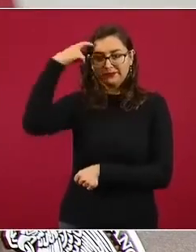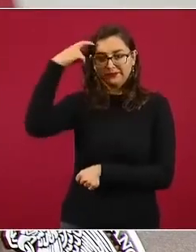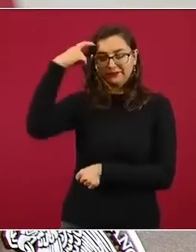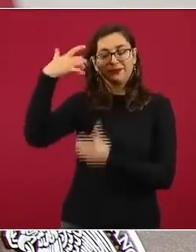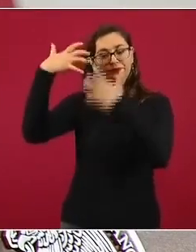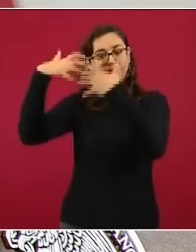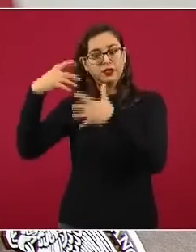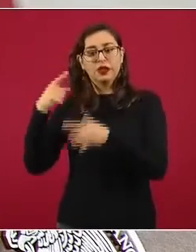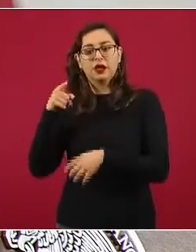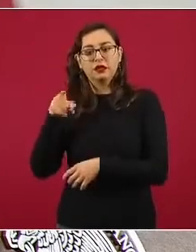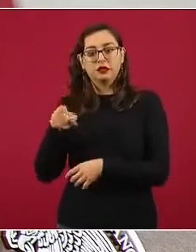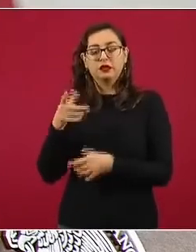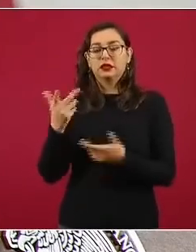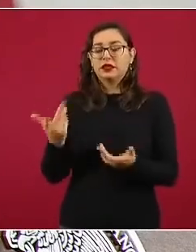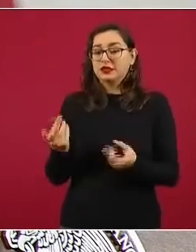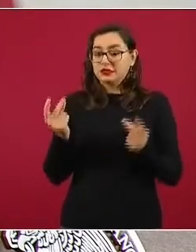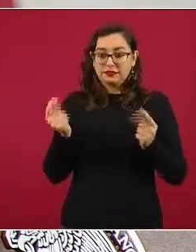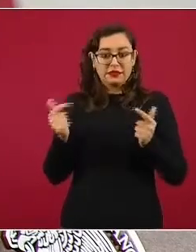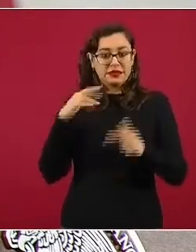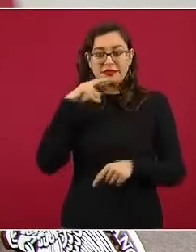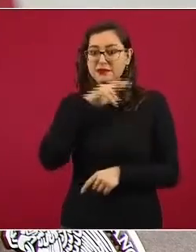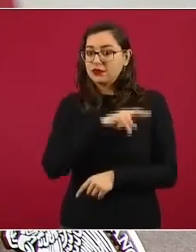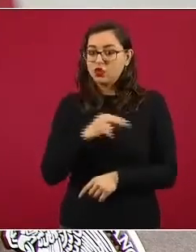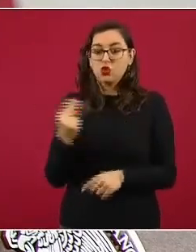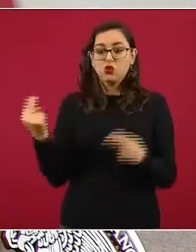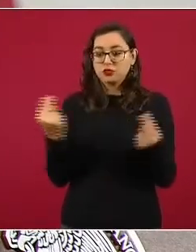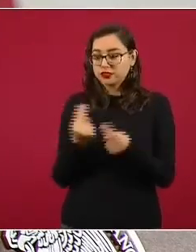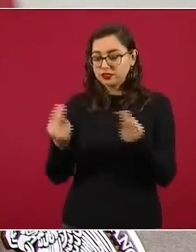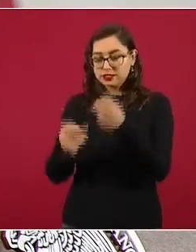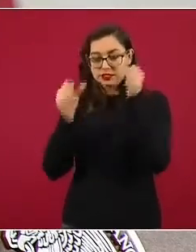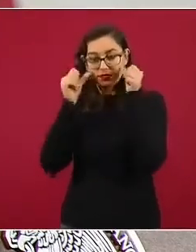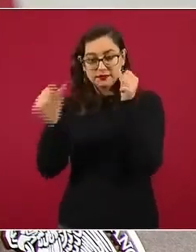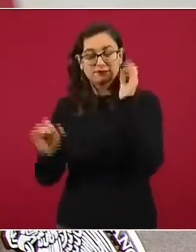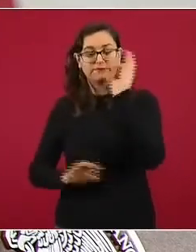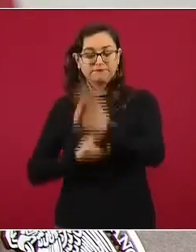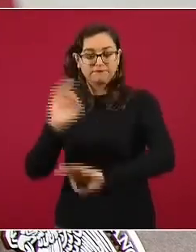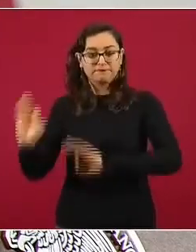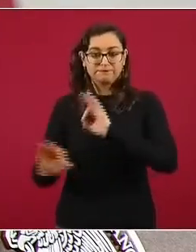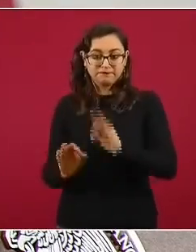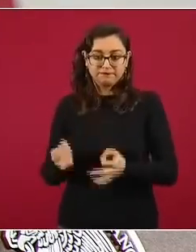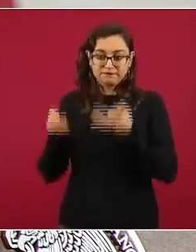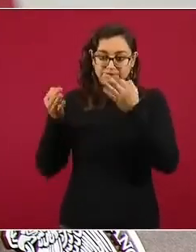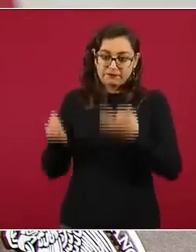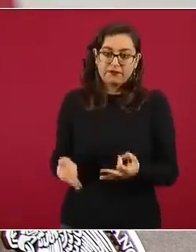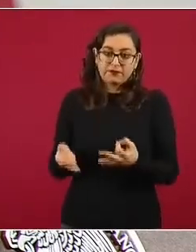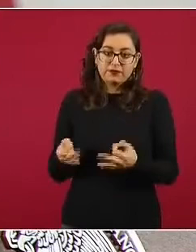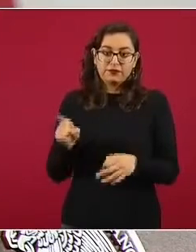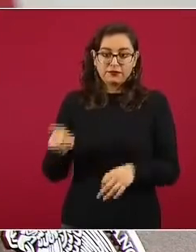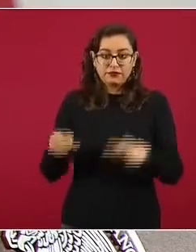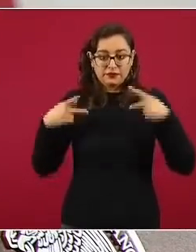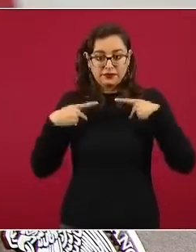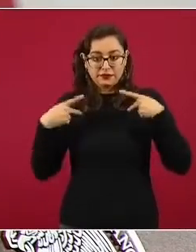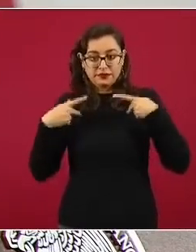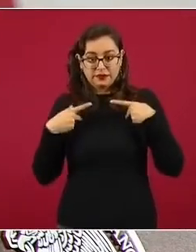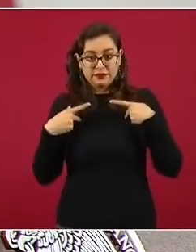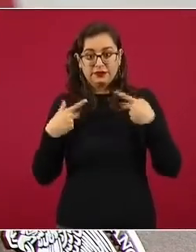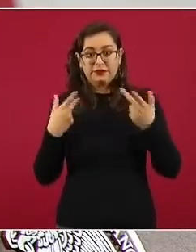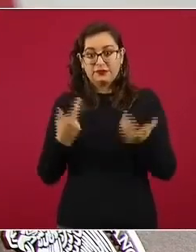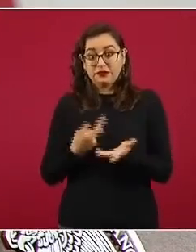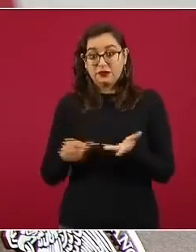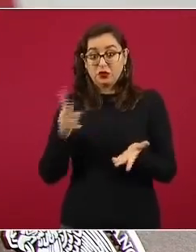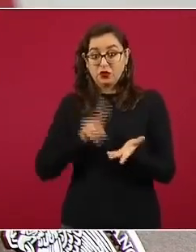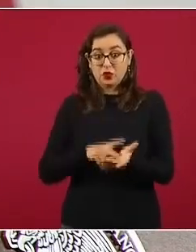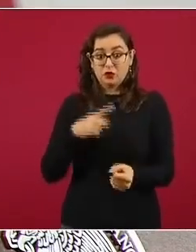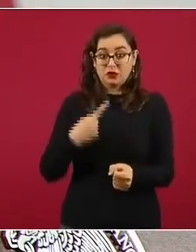de escasos minutos para poderle dar una buena… para evitar que el paciente tenga una morbilidad o